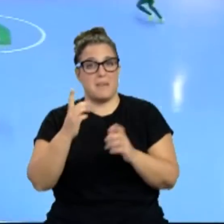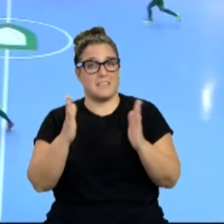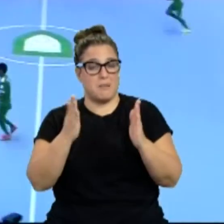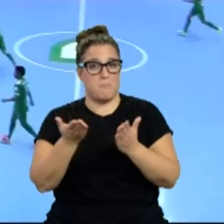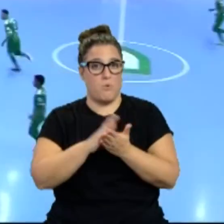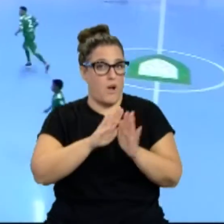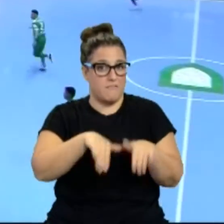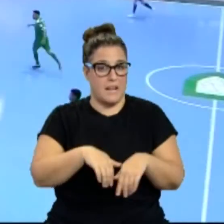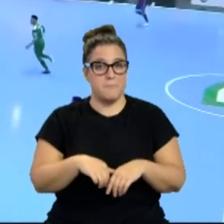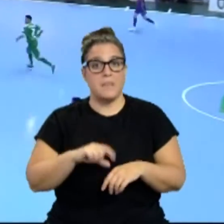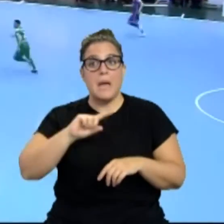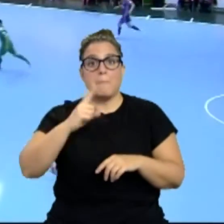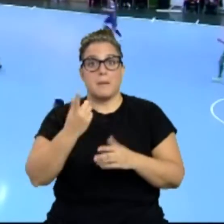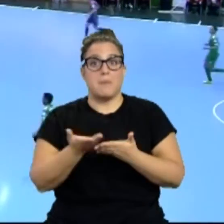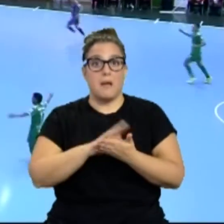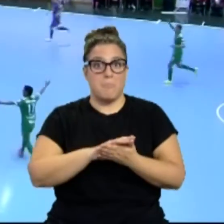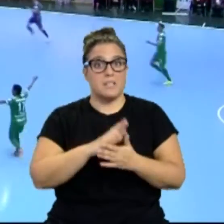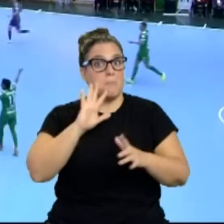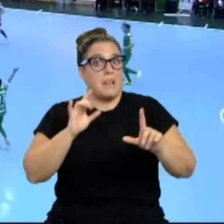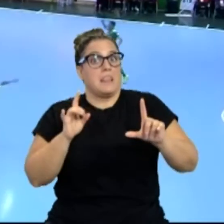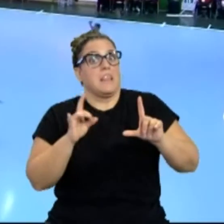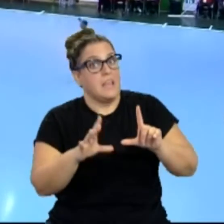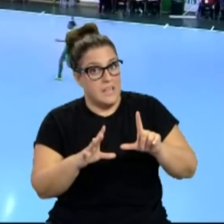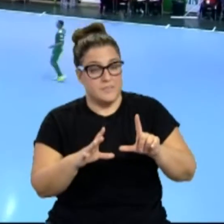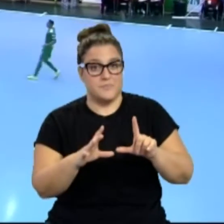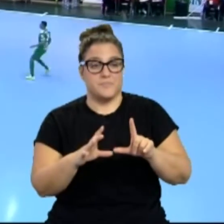La primera parte finalizó con una buena ocasión para Javiño.